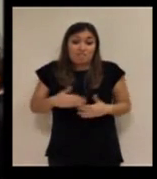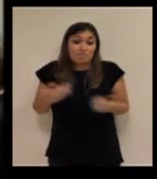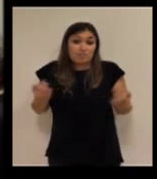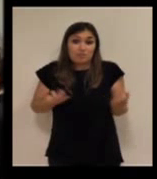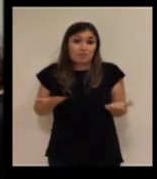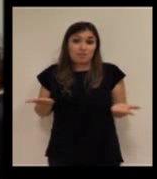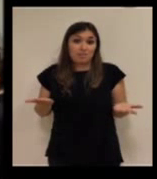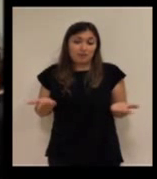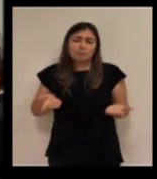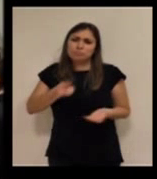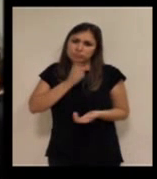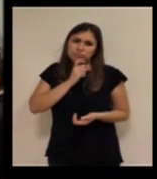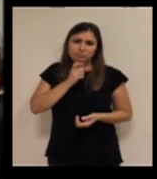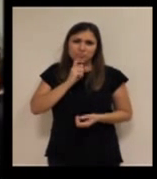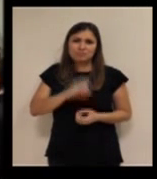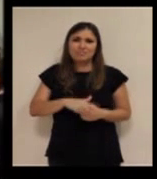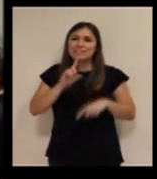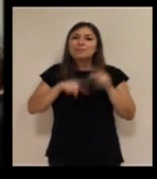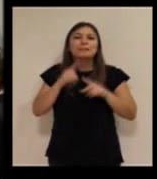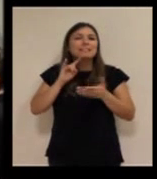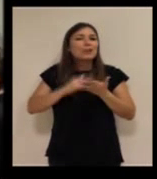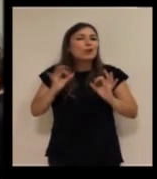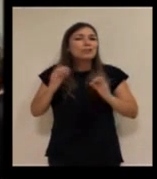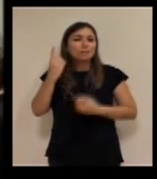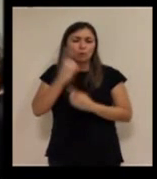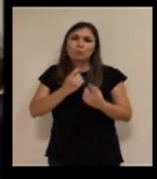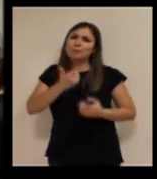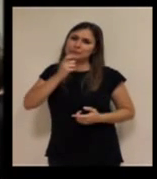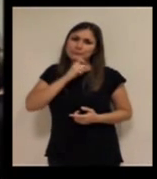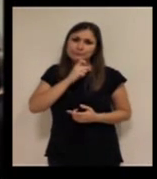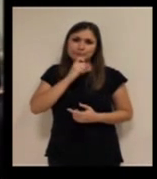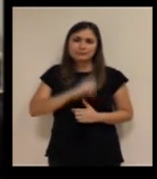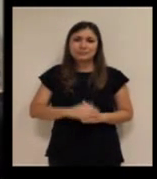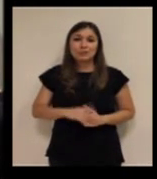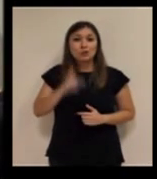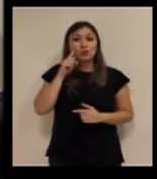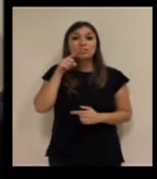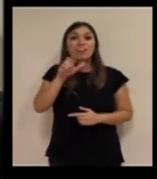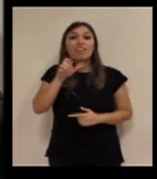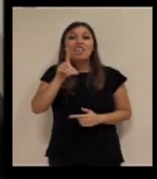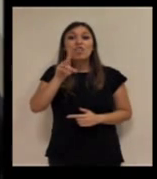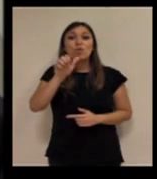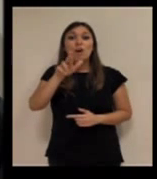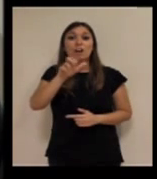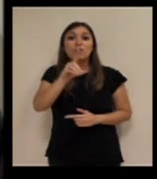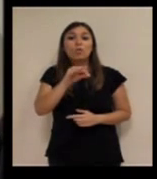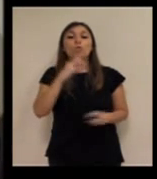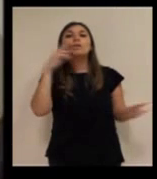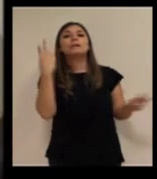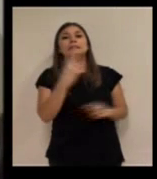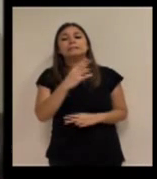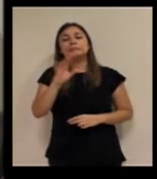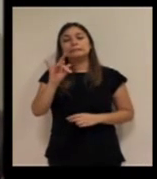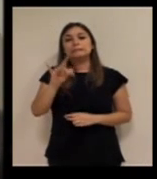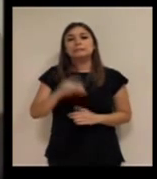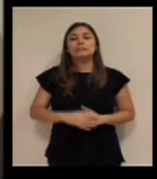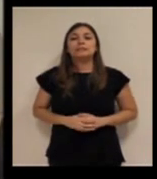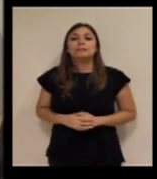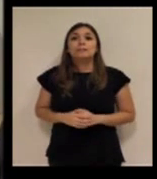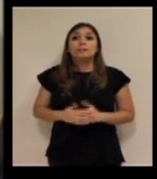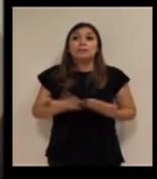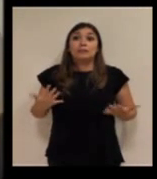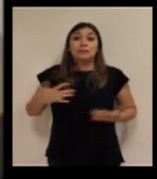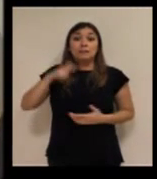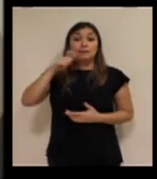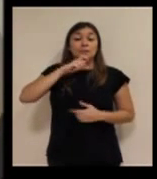es complicado. Hay determinadas tecnologías que son más complicadas. No sé, Eduardo. Sí, realmente yo creo que el mayor en un